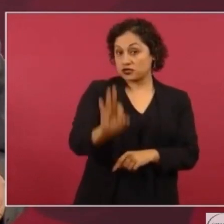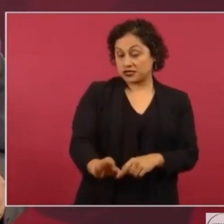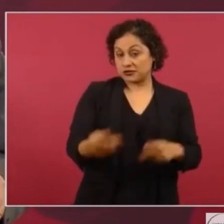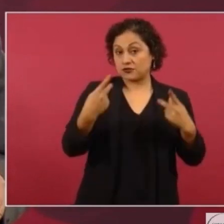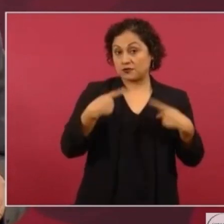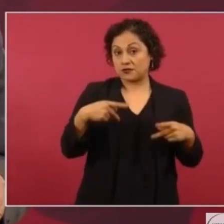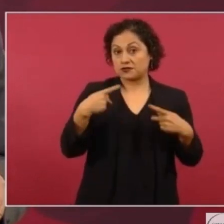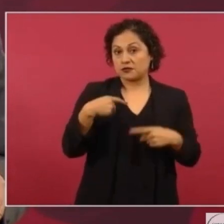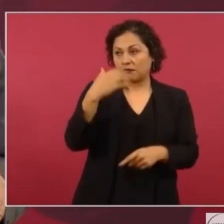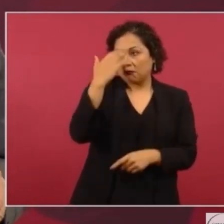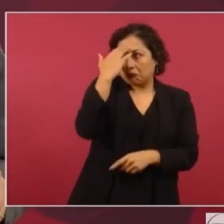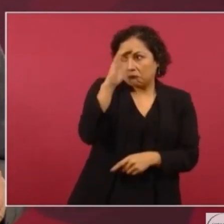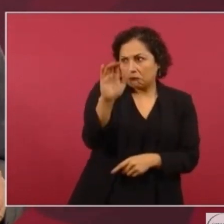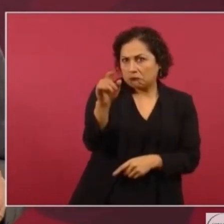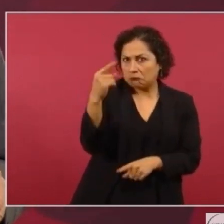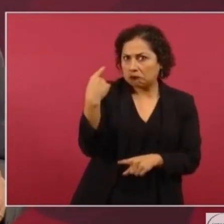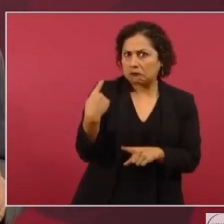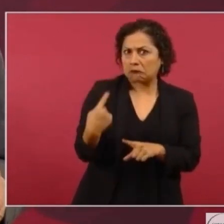los 11 ministros.